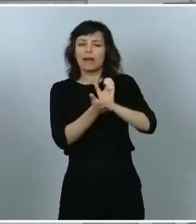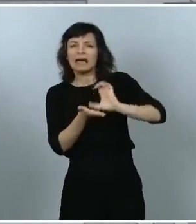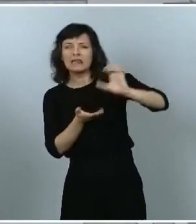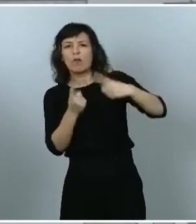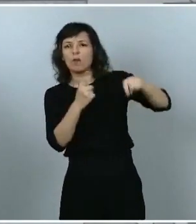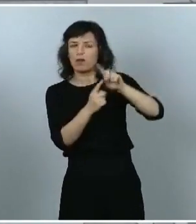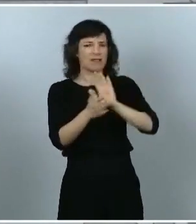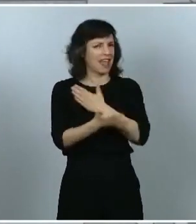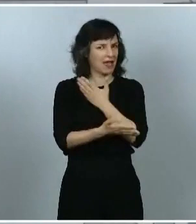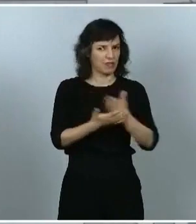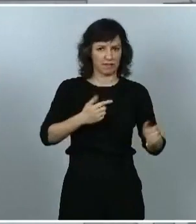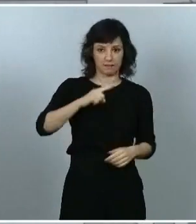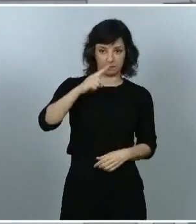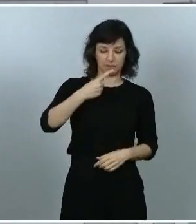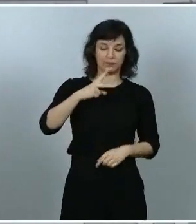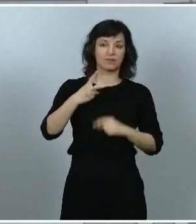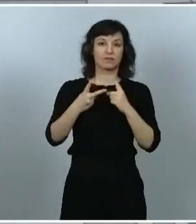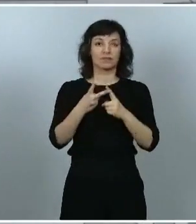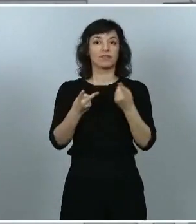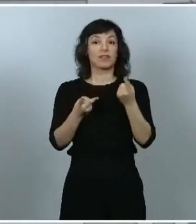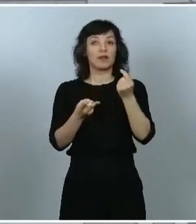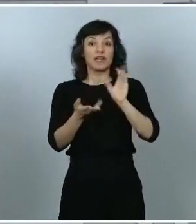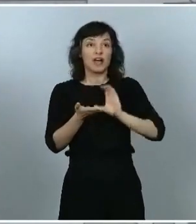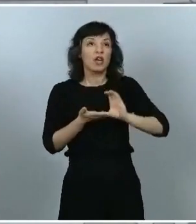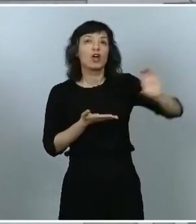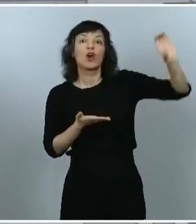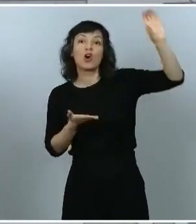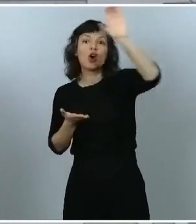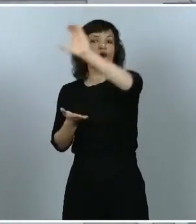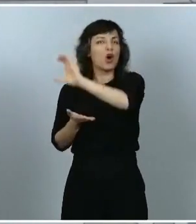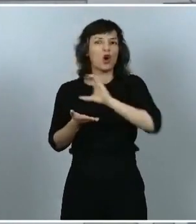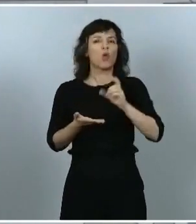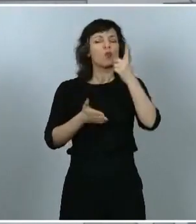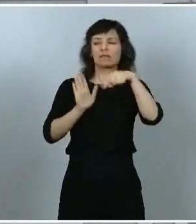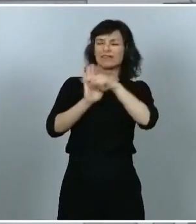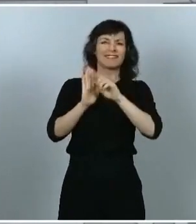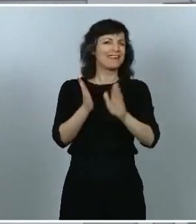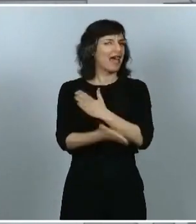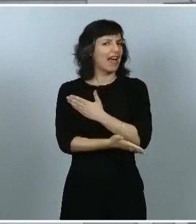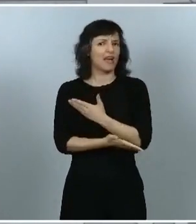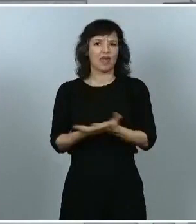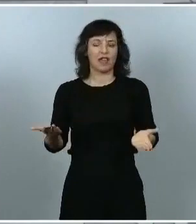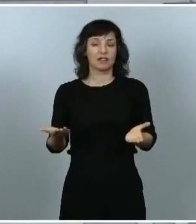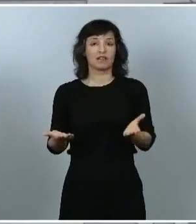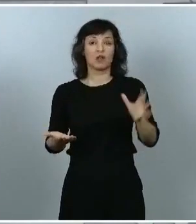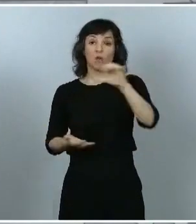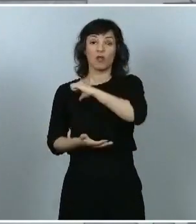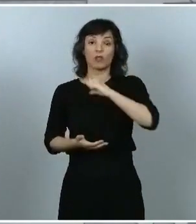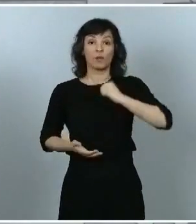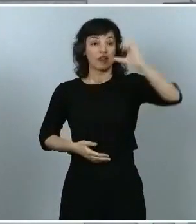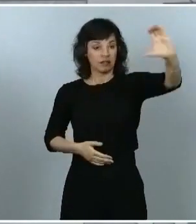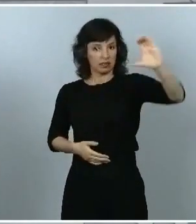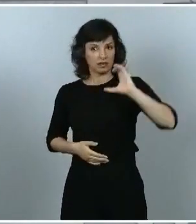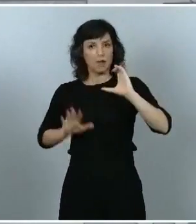que se reparten sin condicionalidad. Es decir, cada comunidad autónoma usará los fondos recibidos y no rendirá cuentas ante el Gobierno,